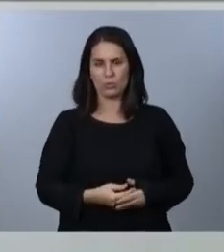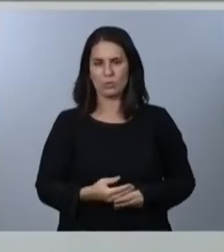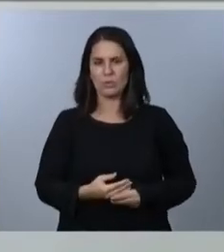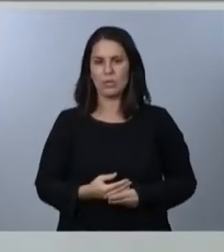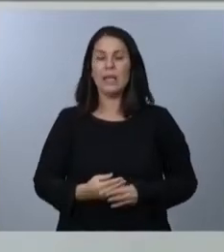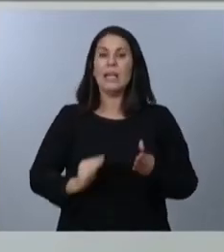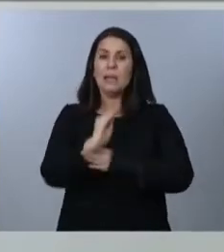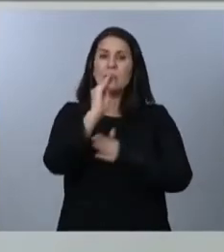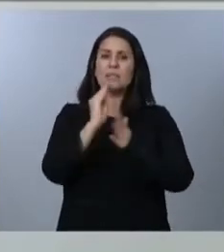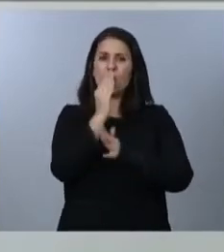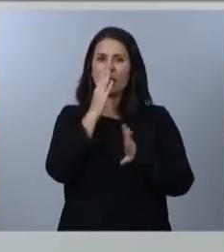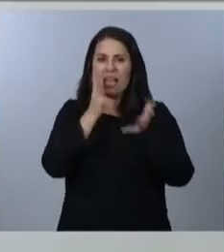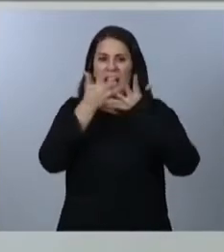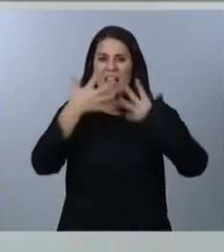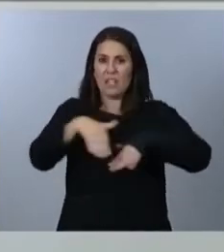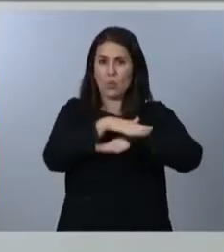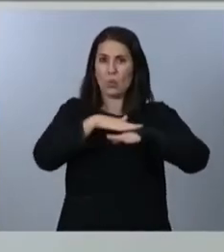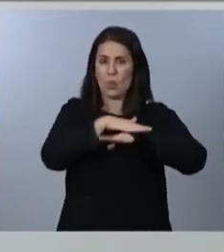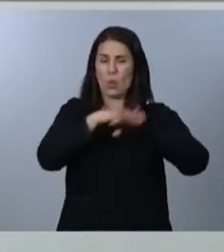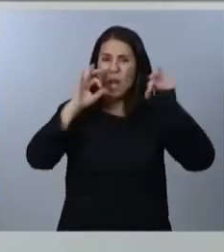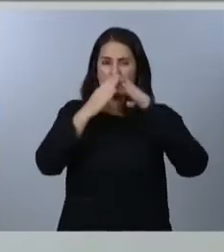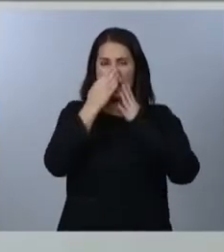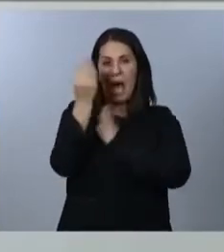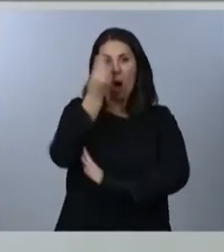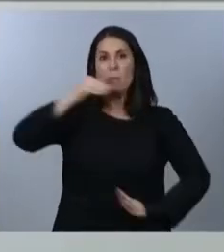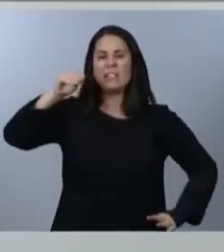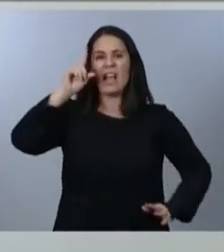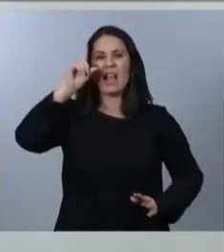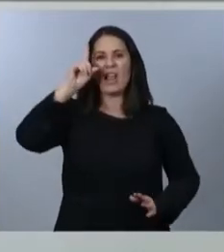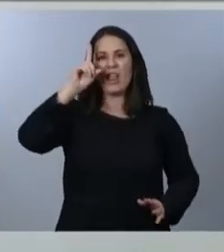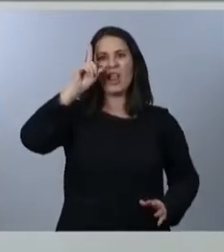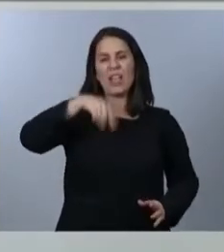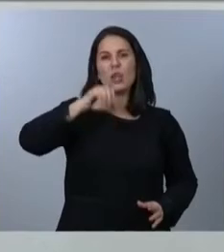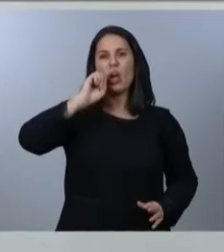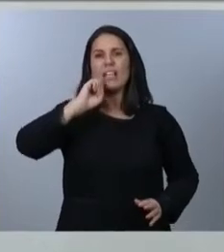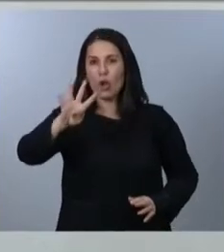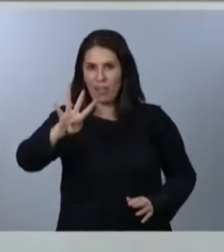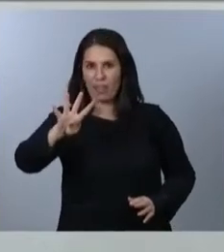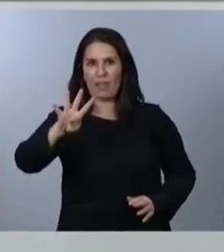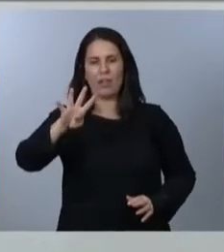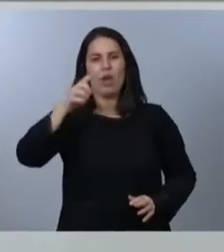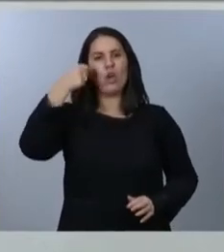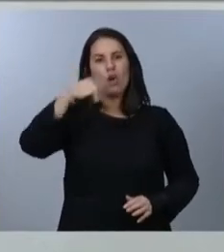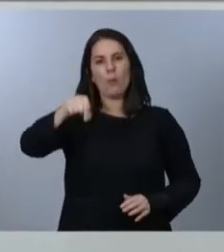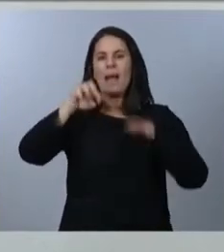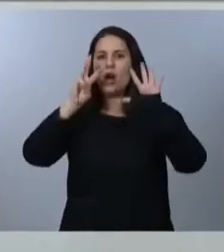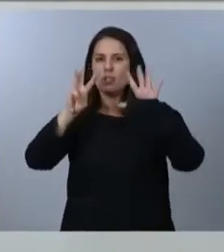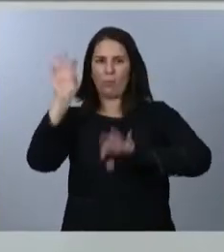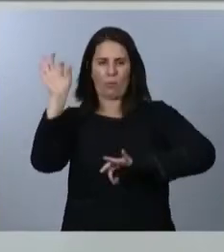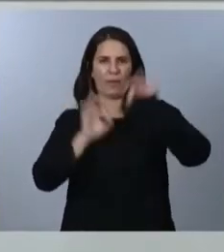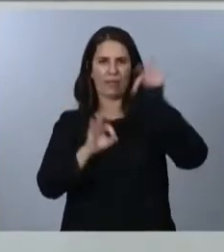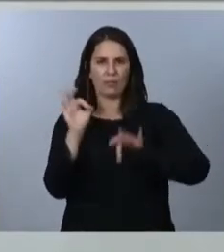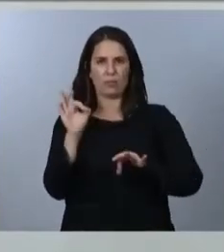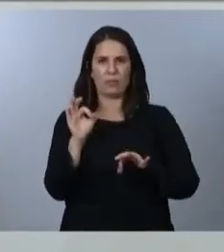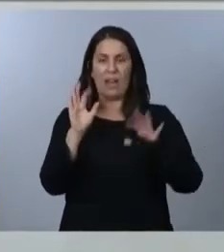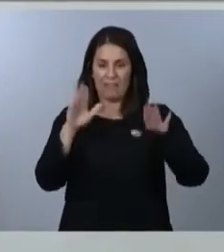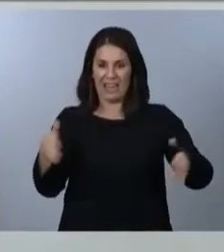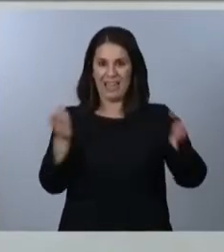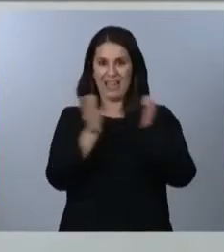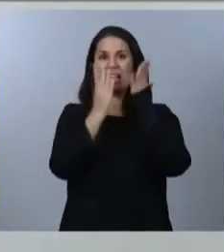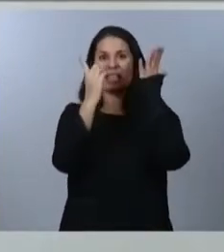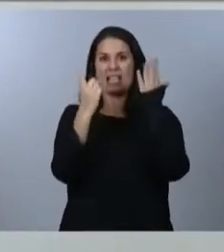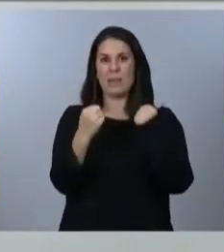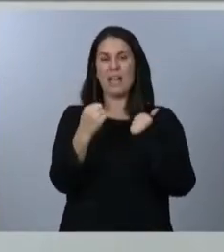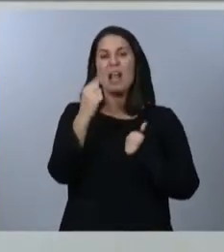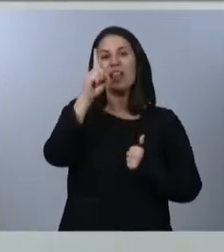infraestructuras aumentarán en un 114,8%, con 6.161 millones de euros